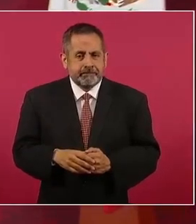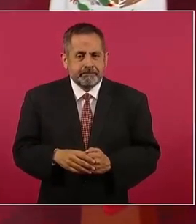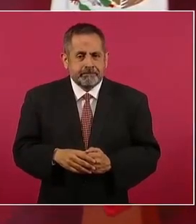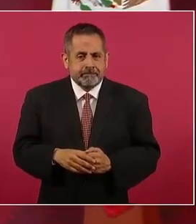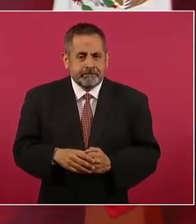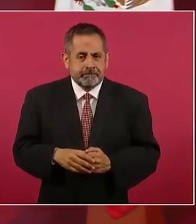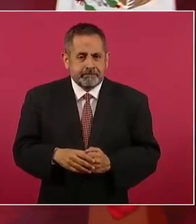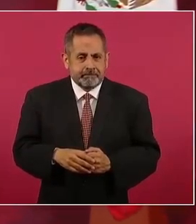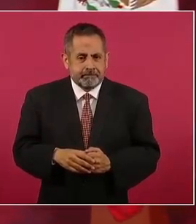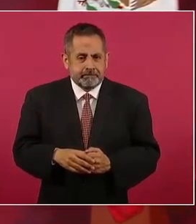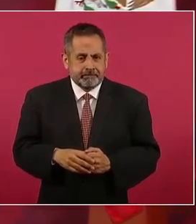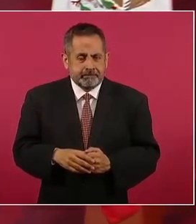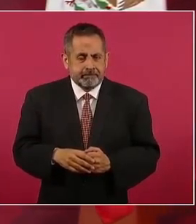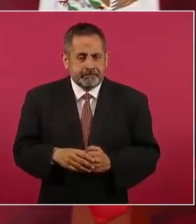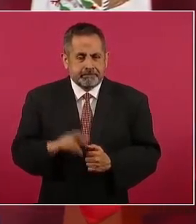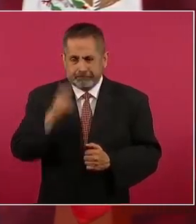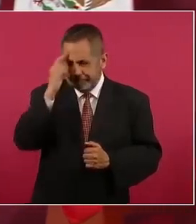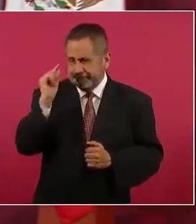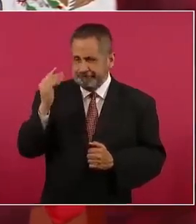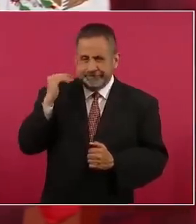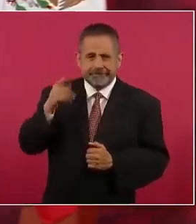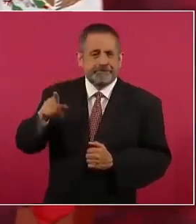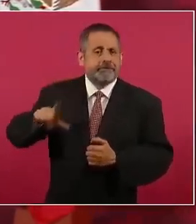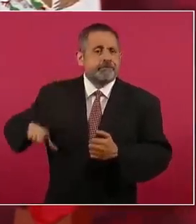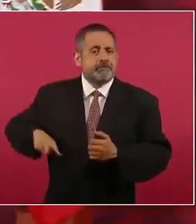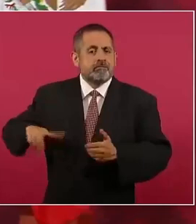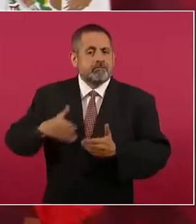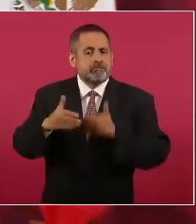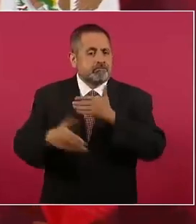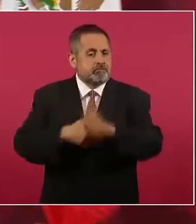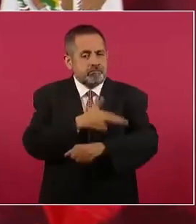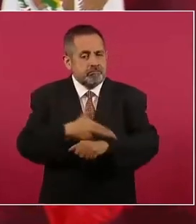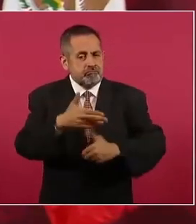los gobiernos progresistas